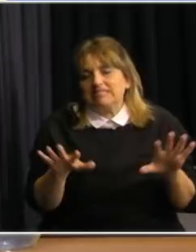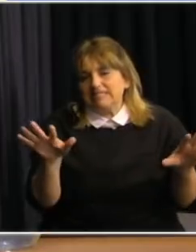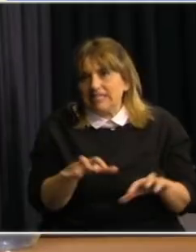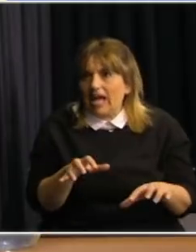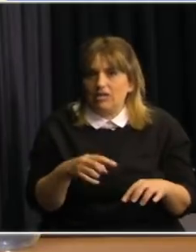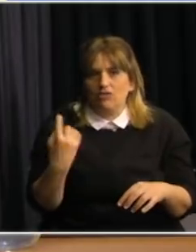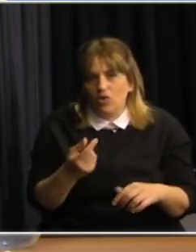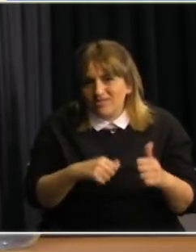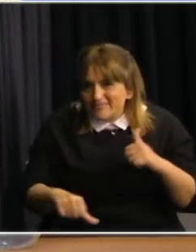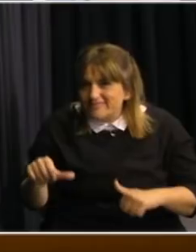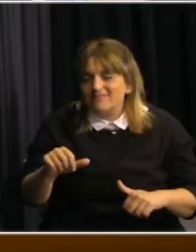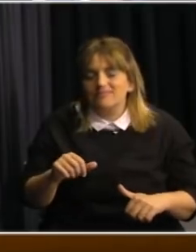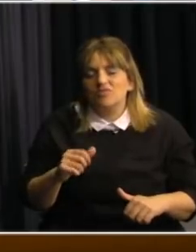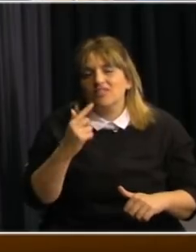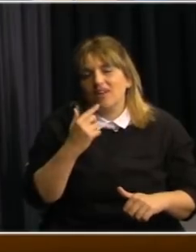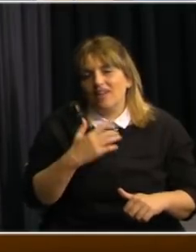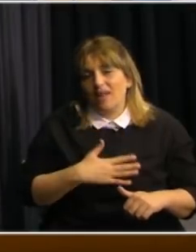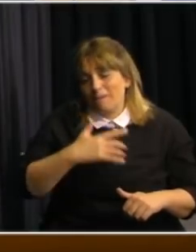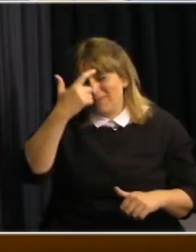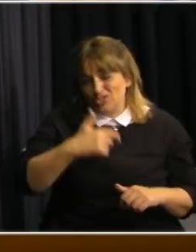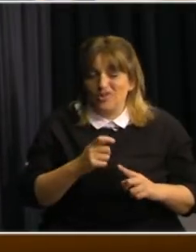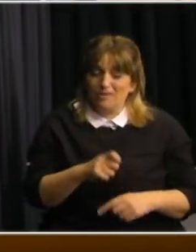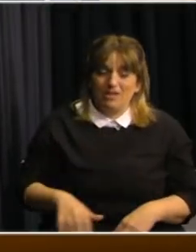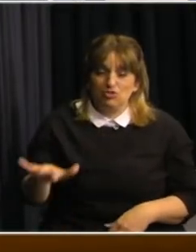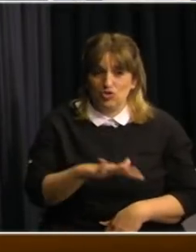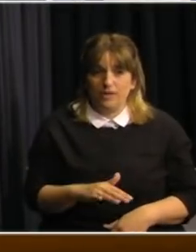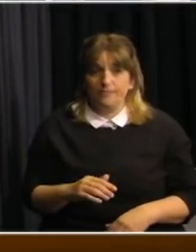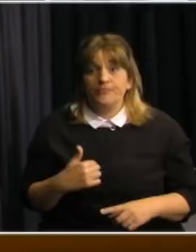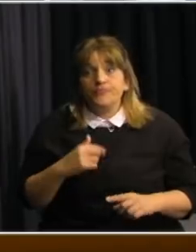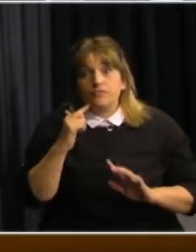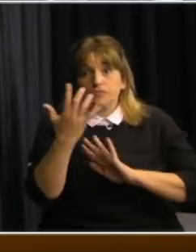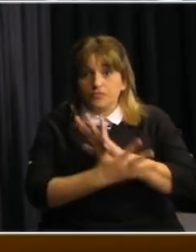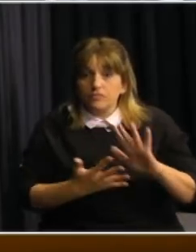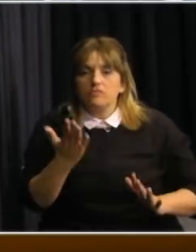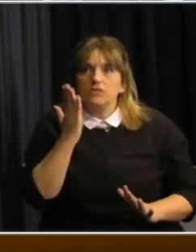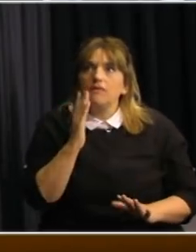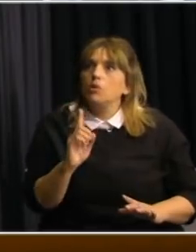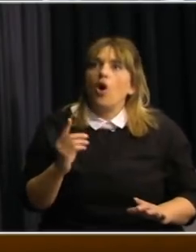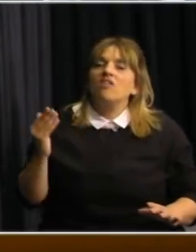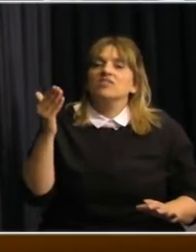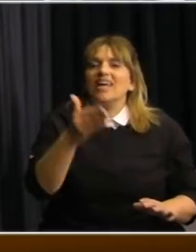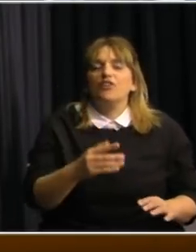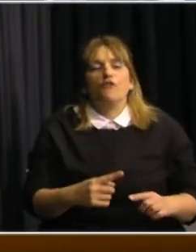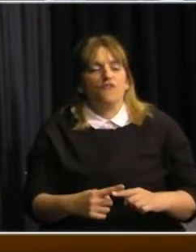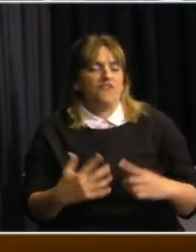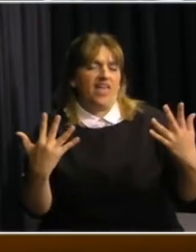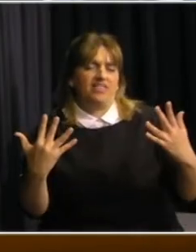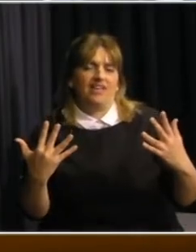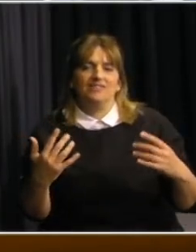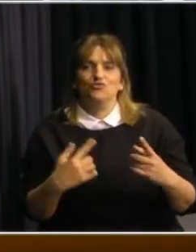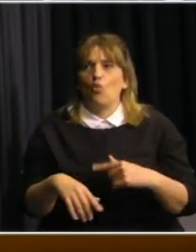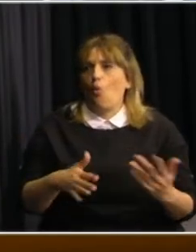individuos y en la sociedad. Por eso los uruguayos sabemos que no debemos concurrir a fiestas masivas.